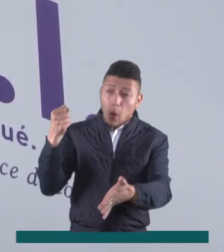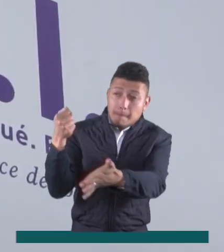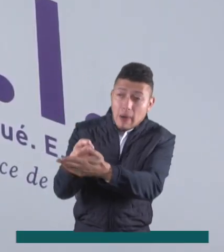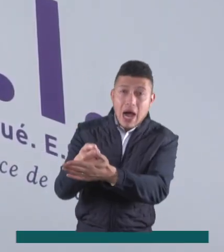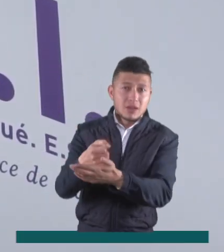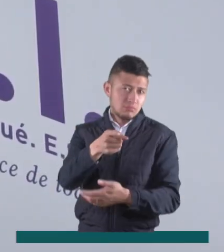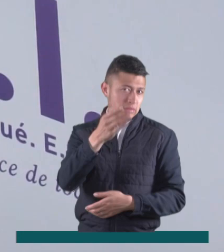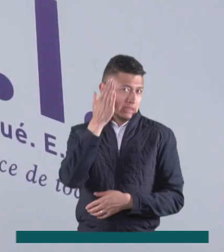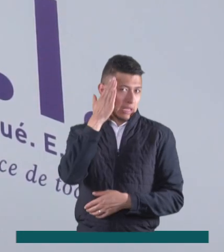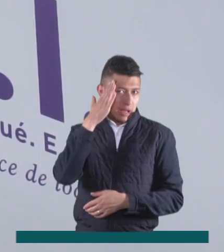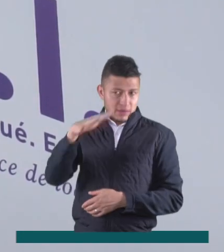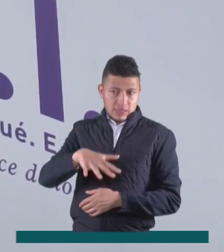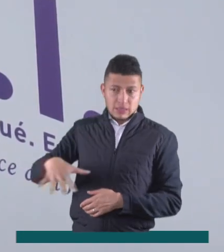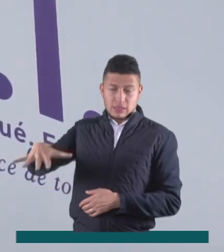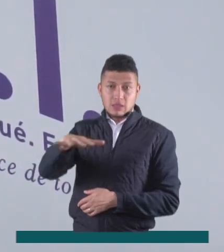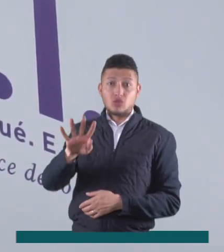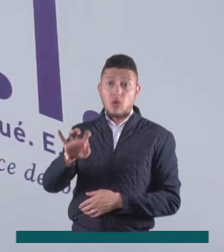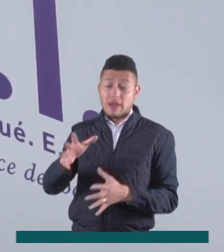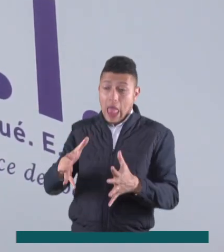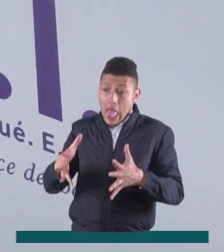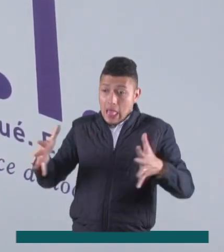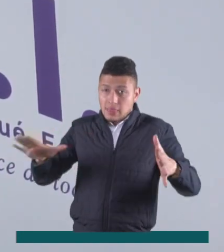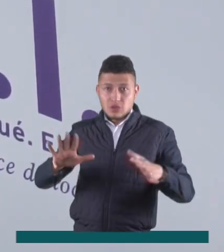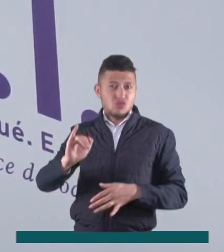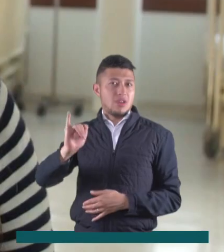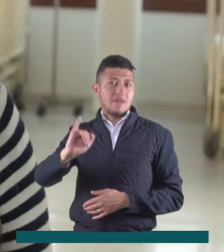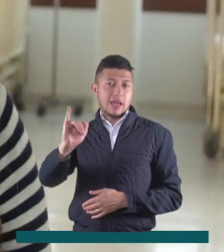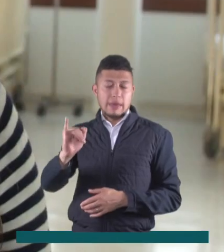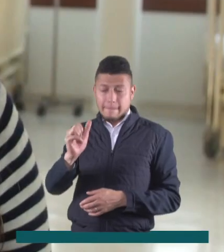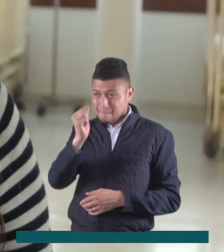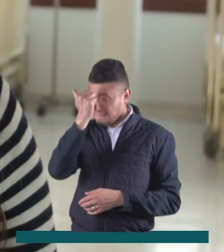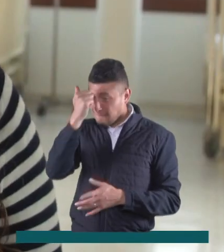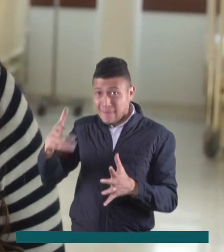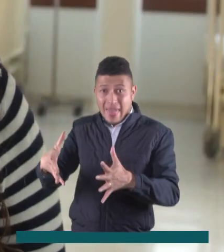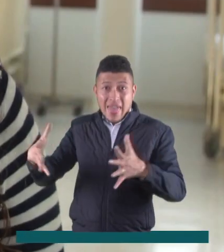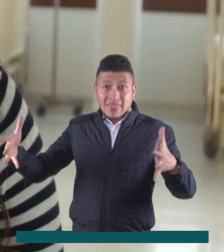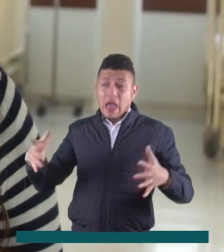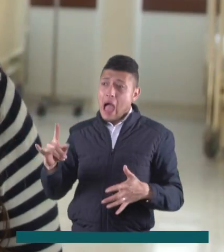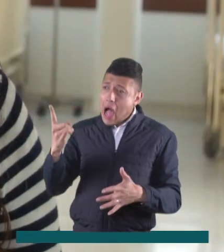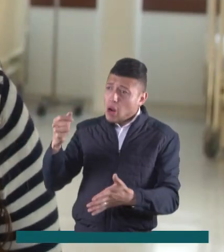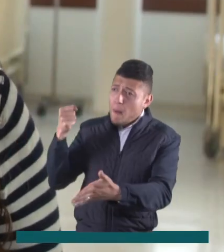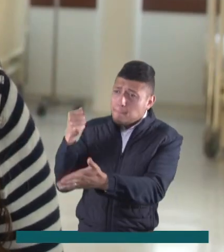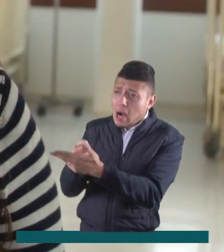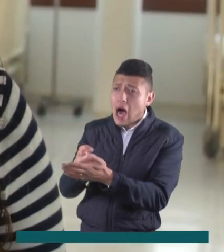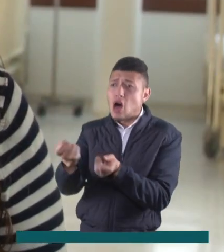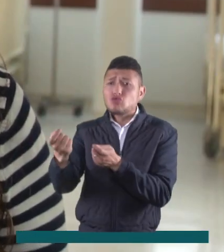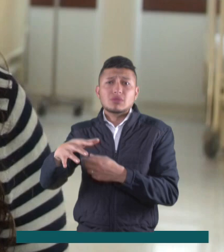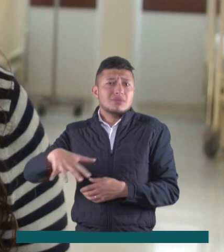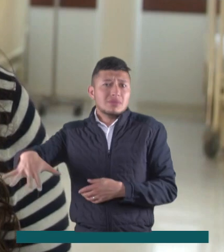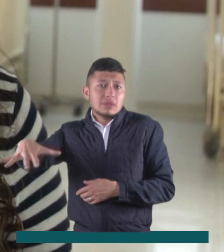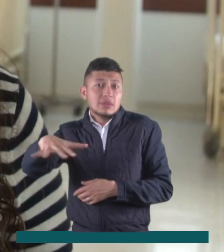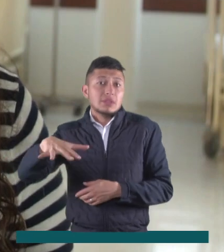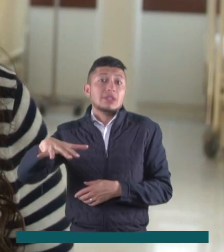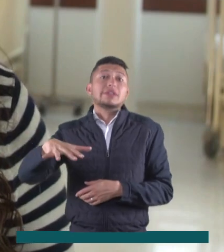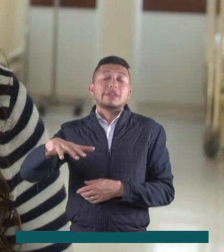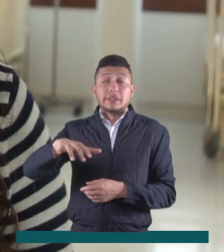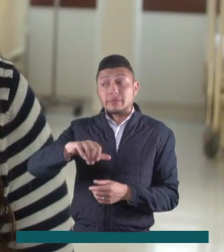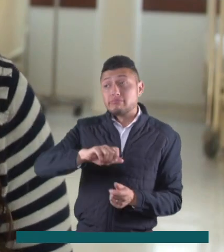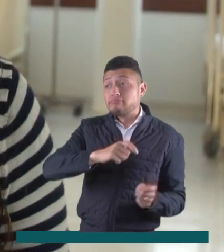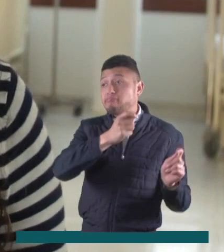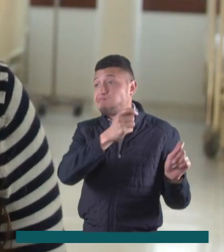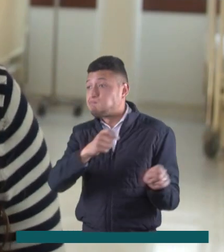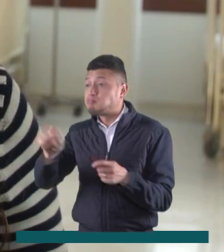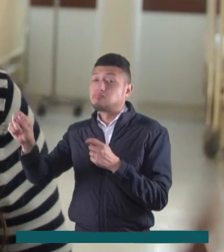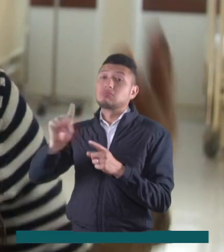hay un accidente por acá, ustedes saben que la comuna 9 es la más extensa que tenemos acá en Ibagué. Y hay un accidente por aquí, cerca por aquí, y